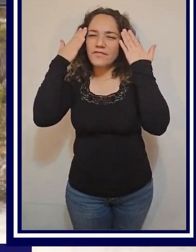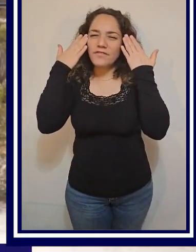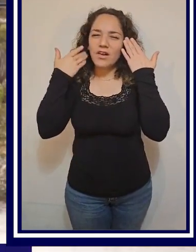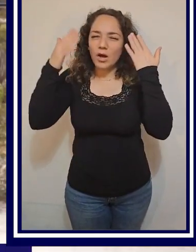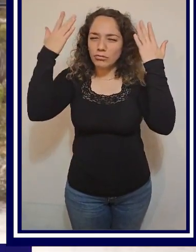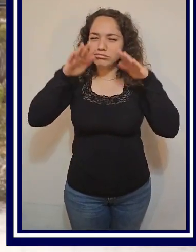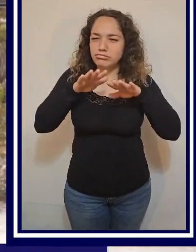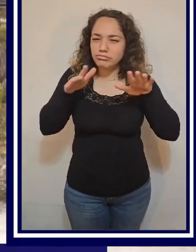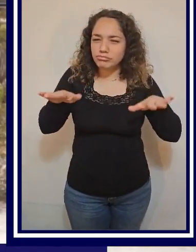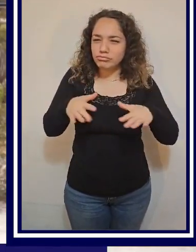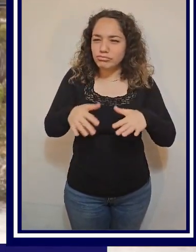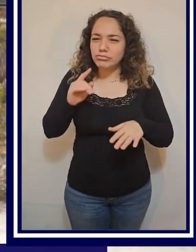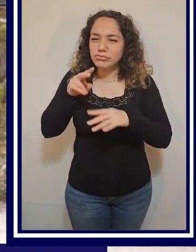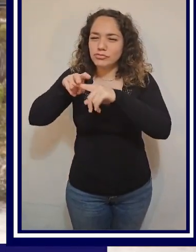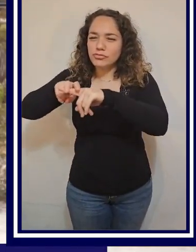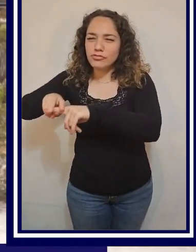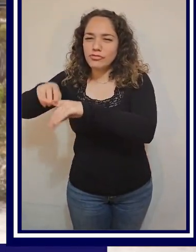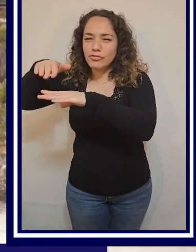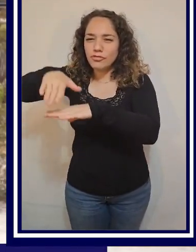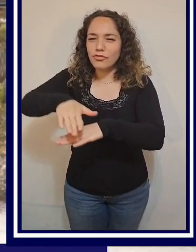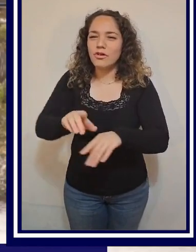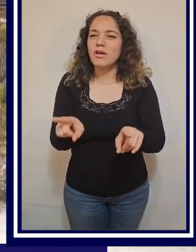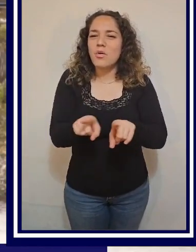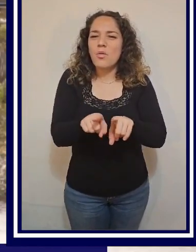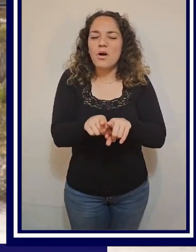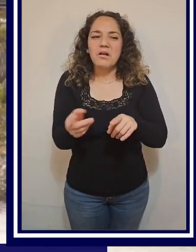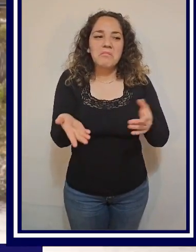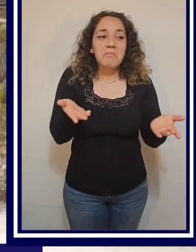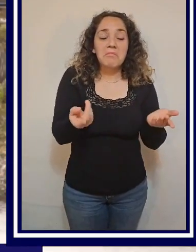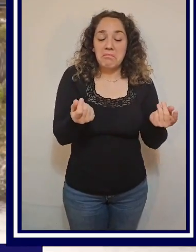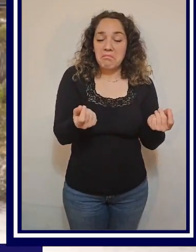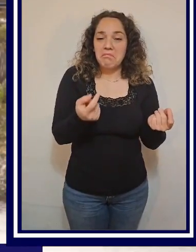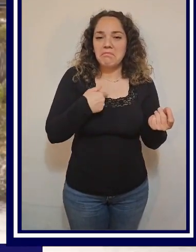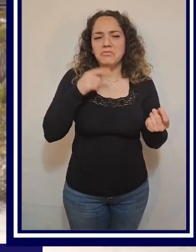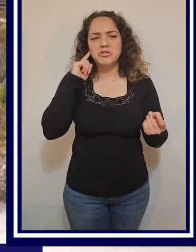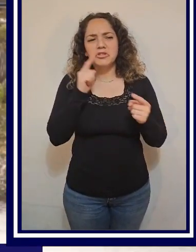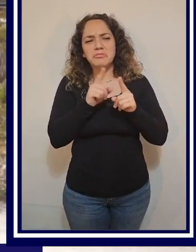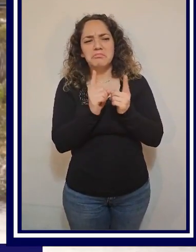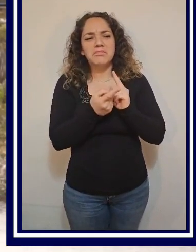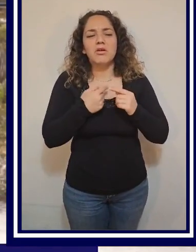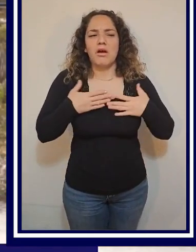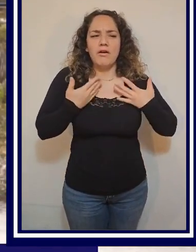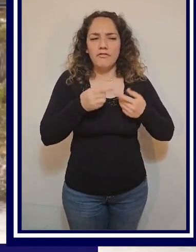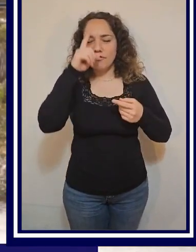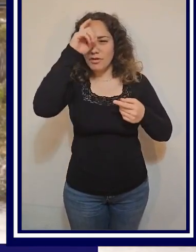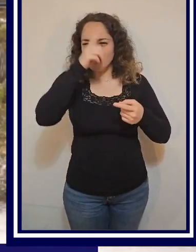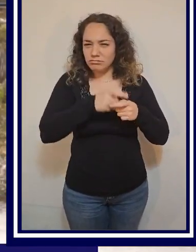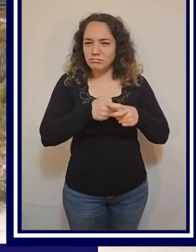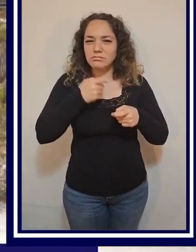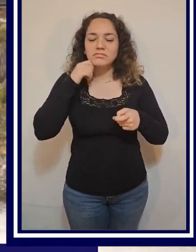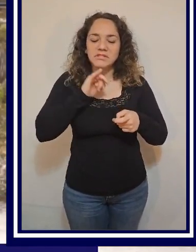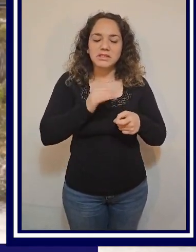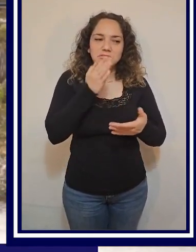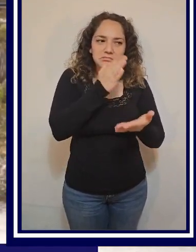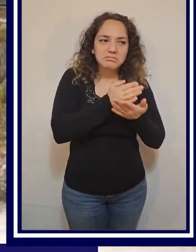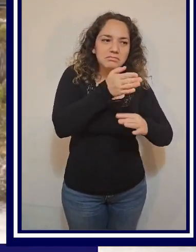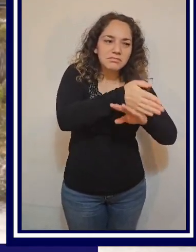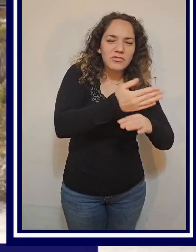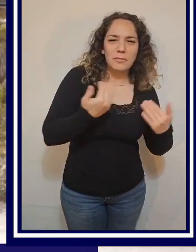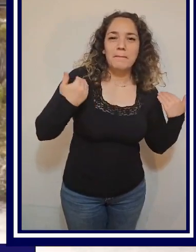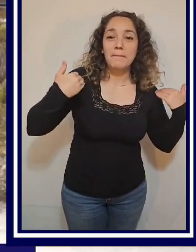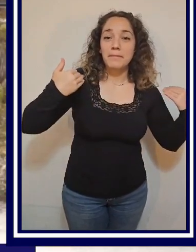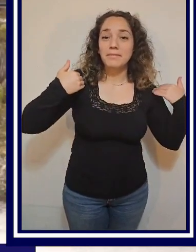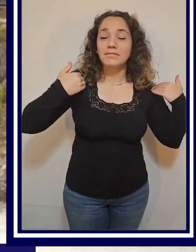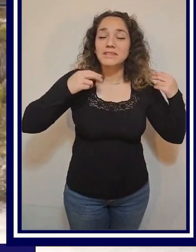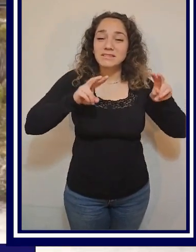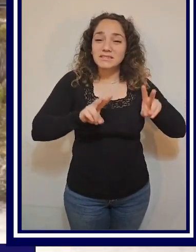cómo era la diferencia de la nieve y arena y empecé a entrenar, soy una persona disciplinada, entonces se me metió a la cabeza que me gustaba y empecé a